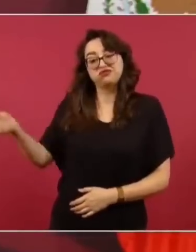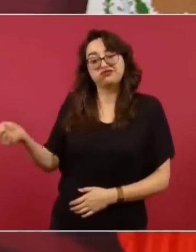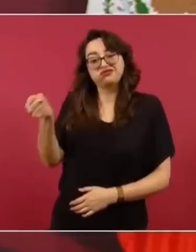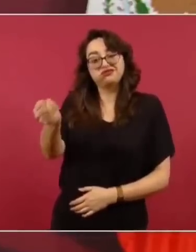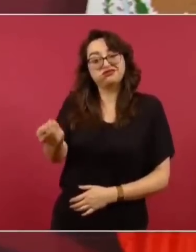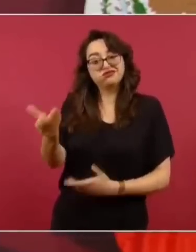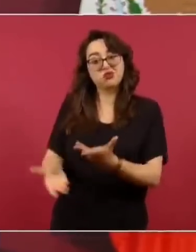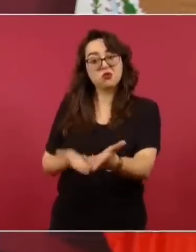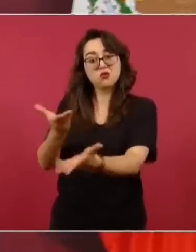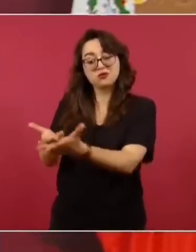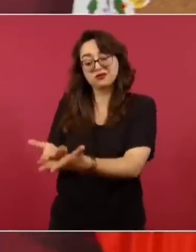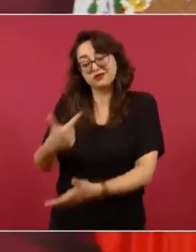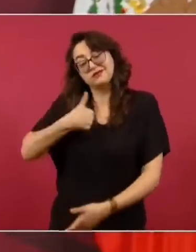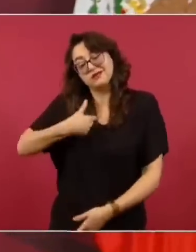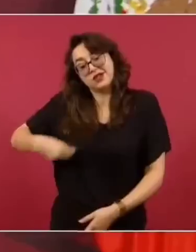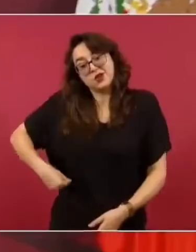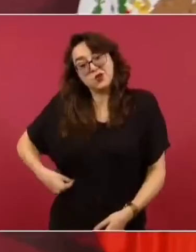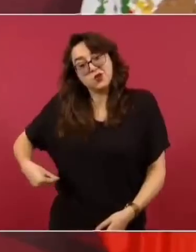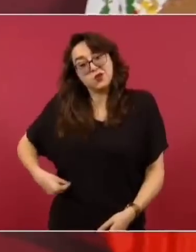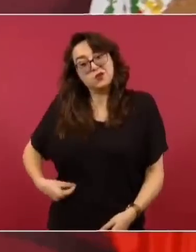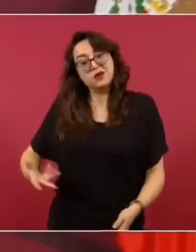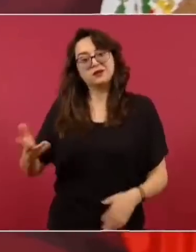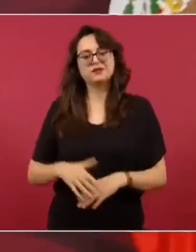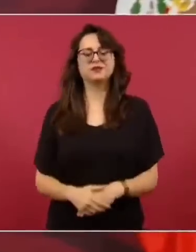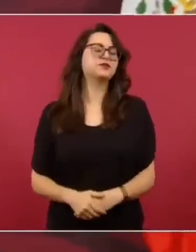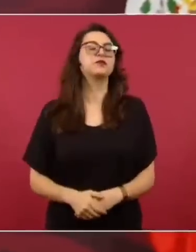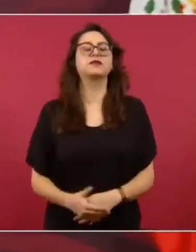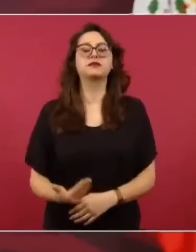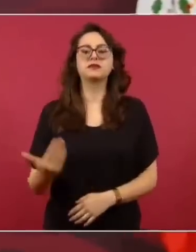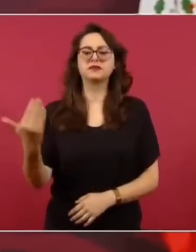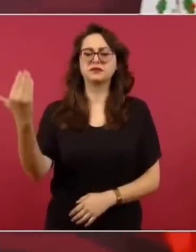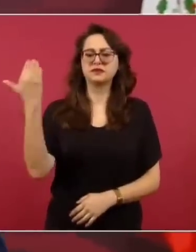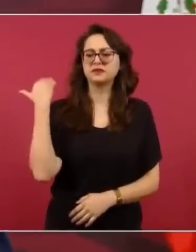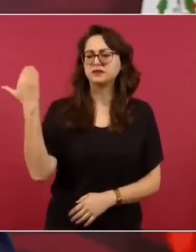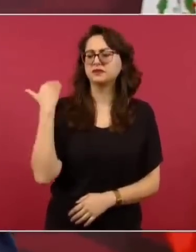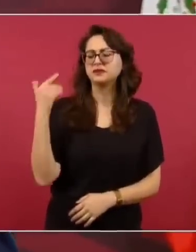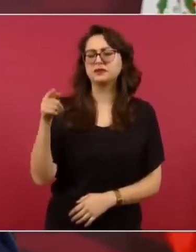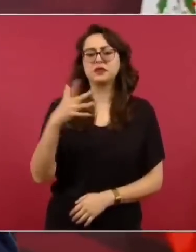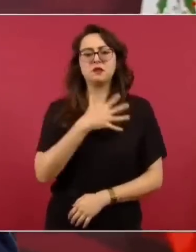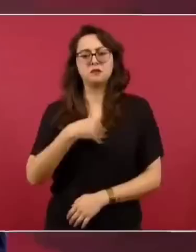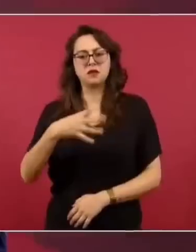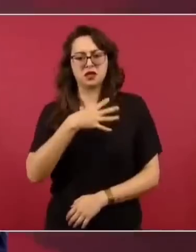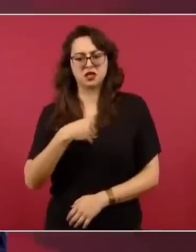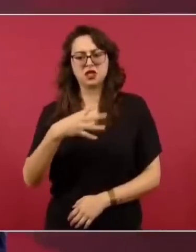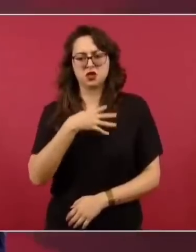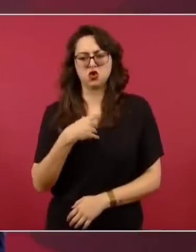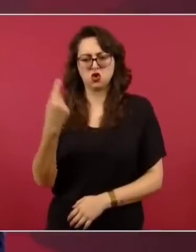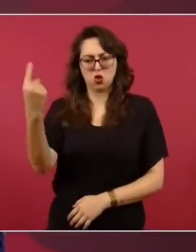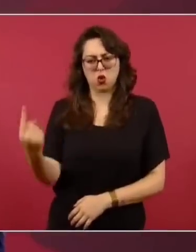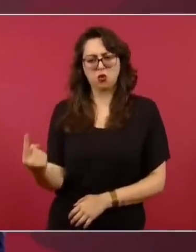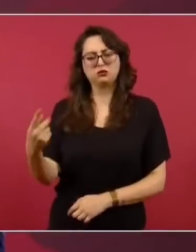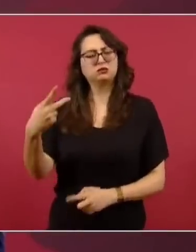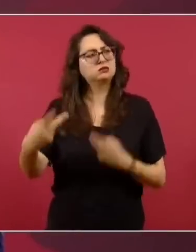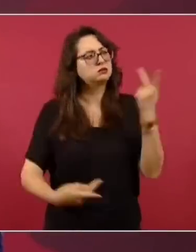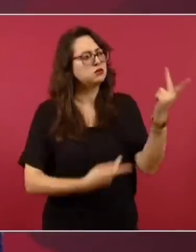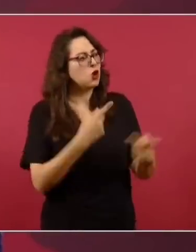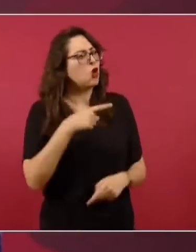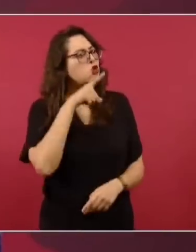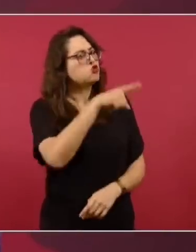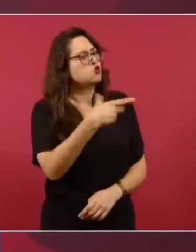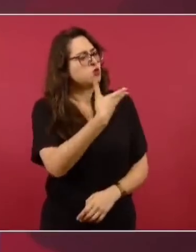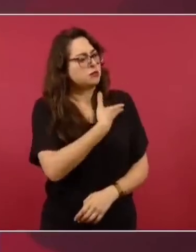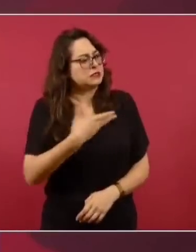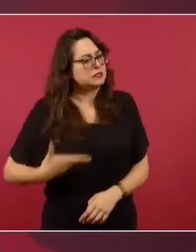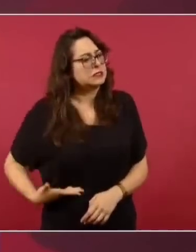oye, papá, ¿y has cometido errores ahora como presidente